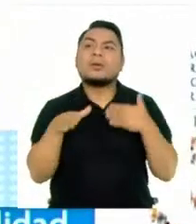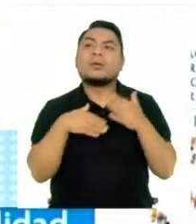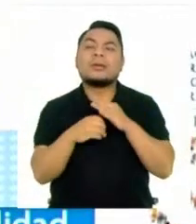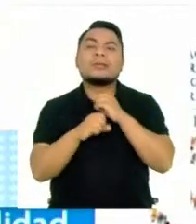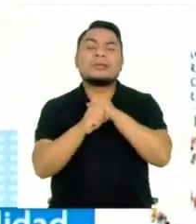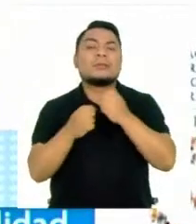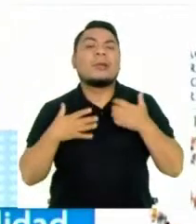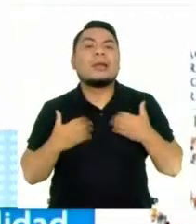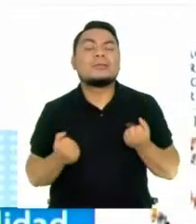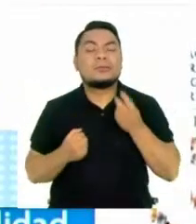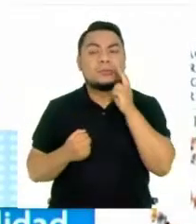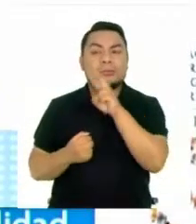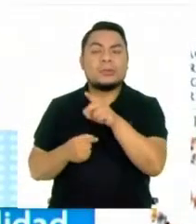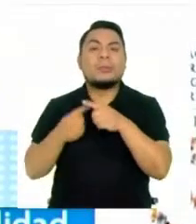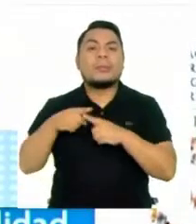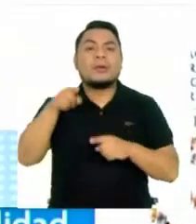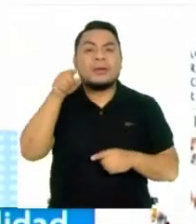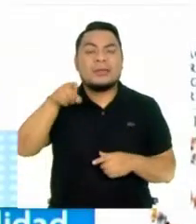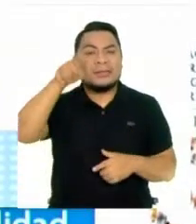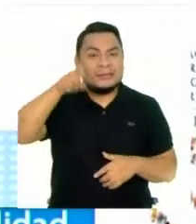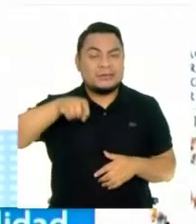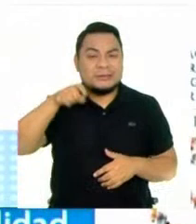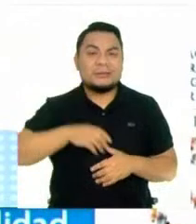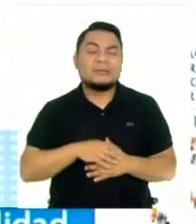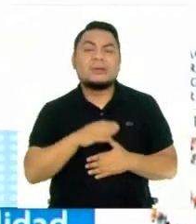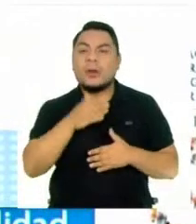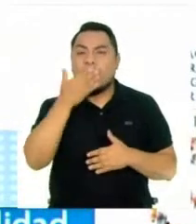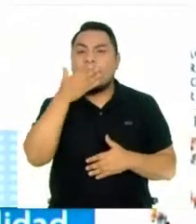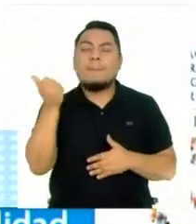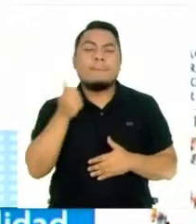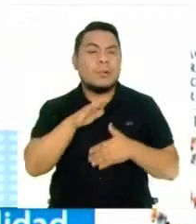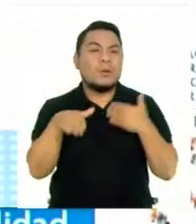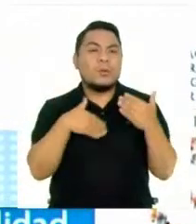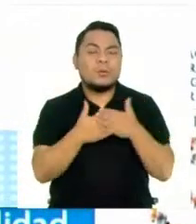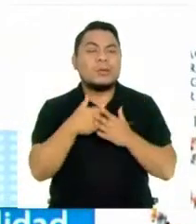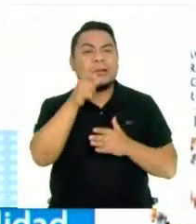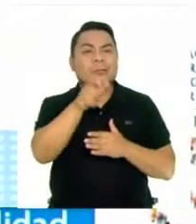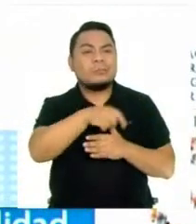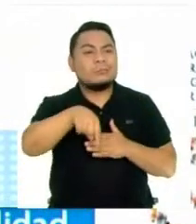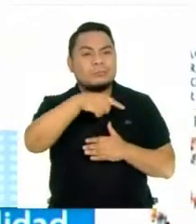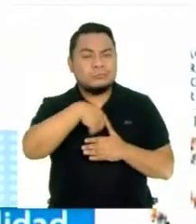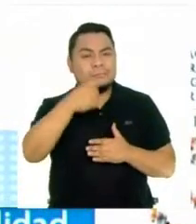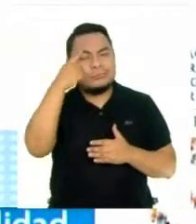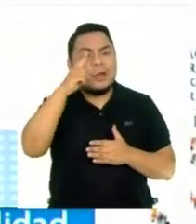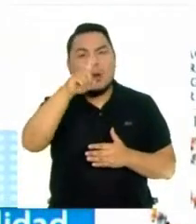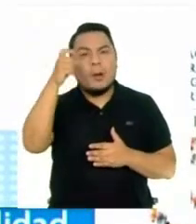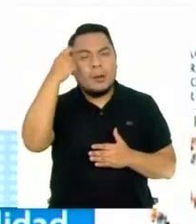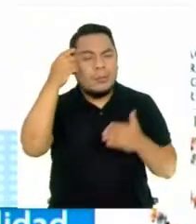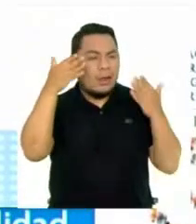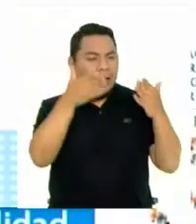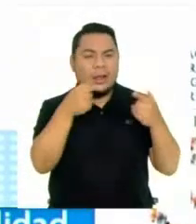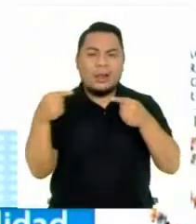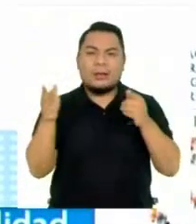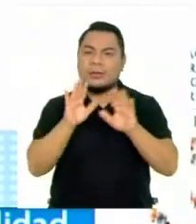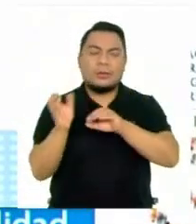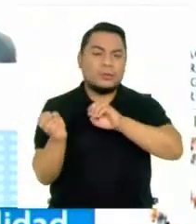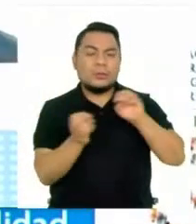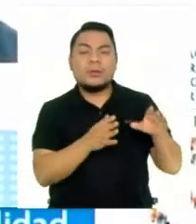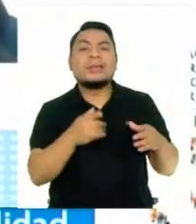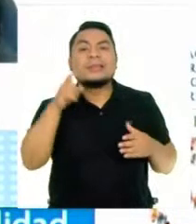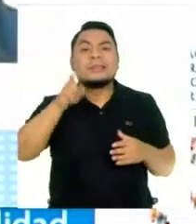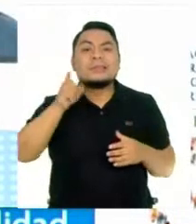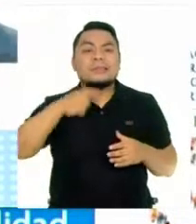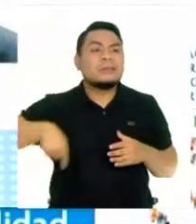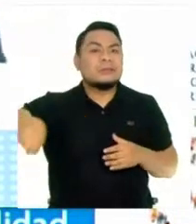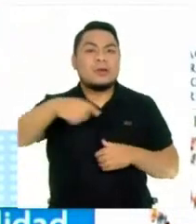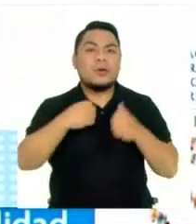sistema de salud, pero esto requiere llamar a los mejores, no preocuparse por el color político, requiere una movilización de